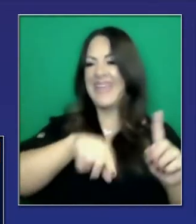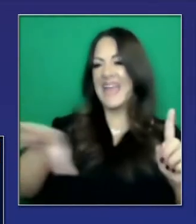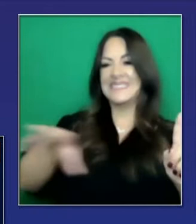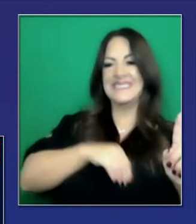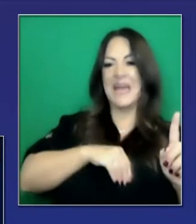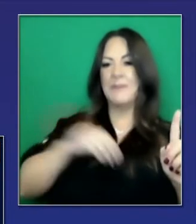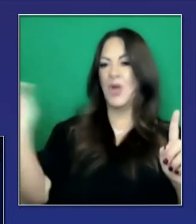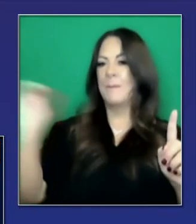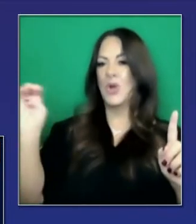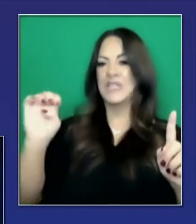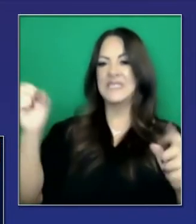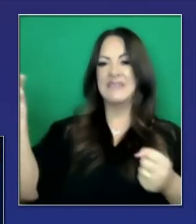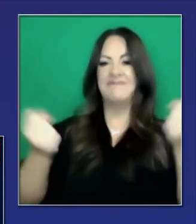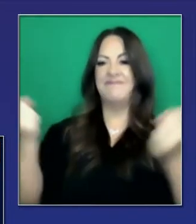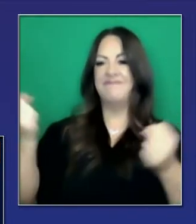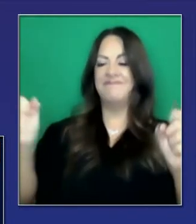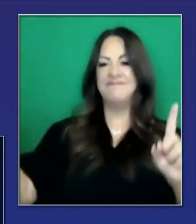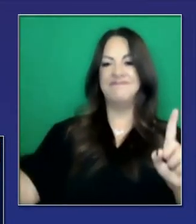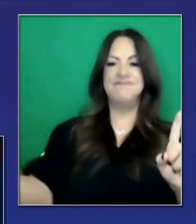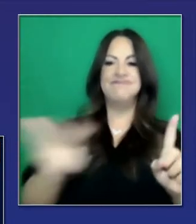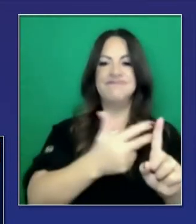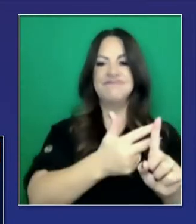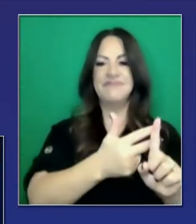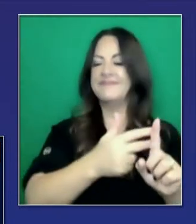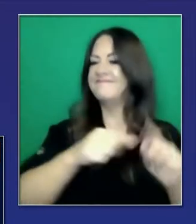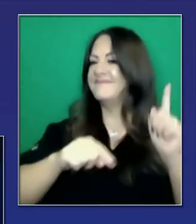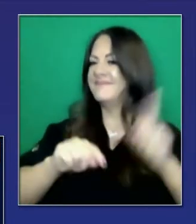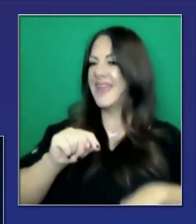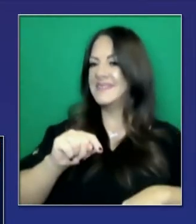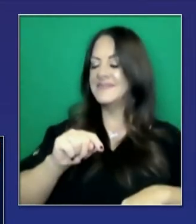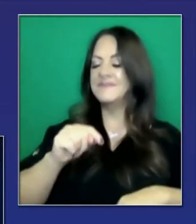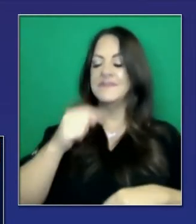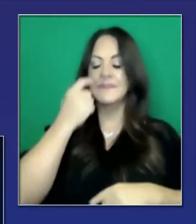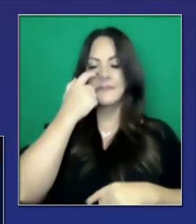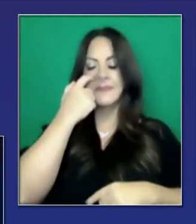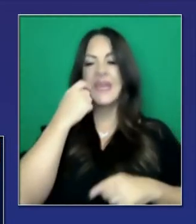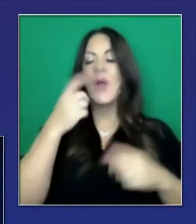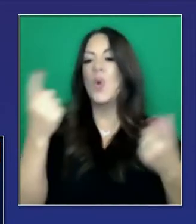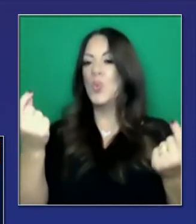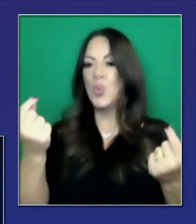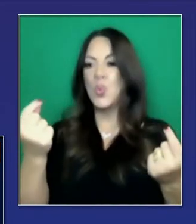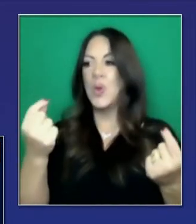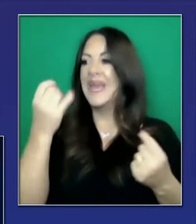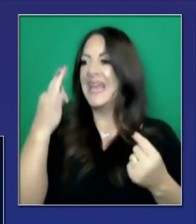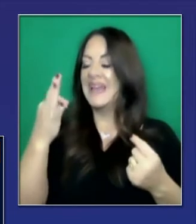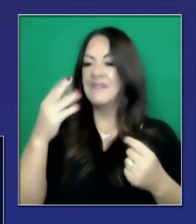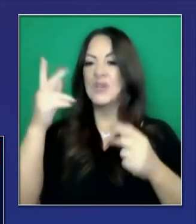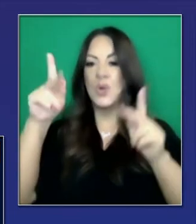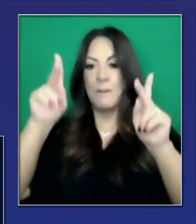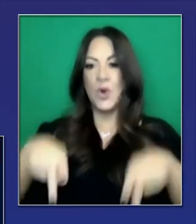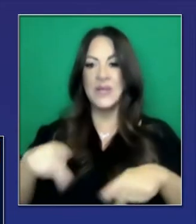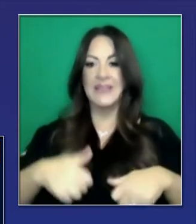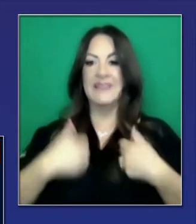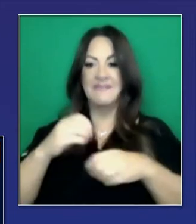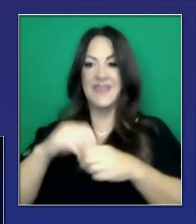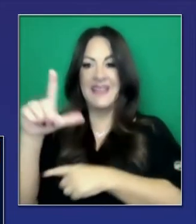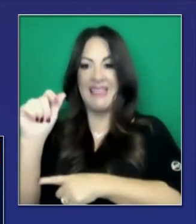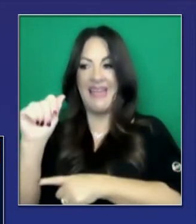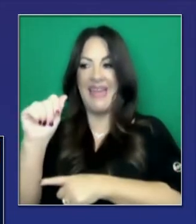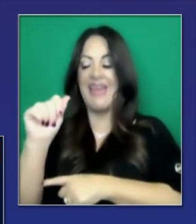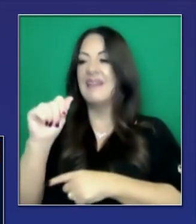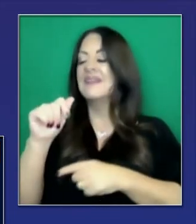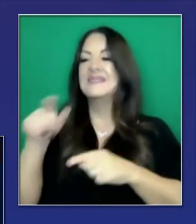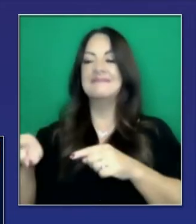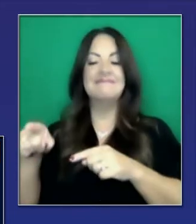el servicio de emergencia cuando es un paciente con necesidades agudas, son desviados a otra parte del